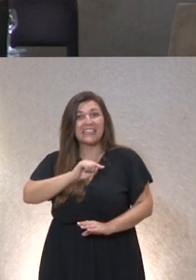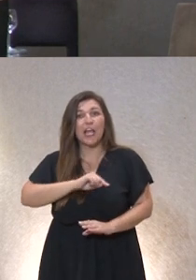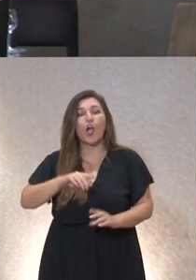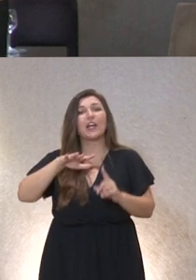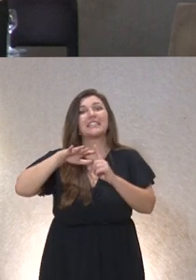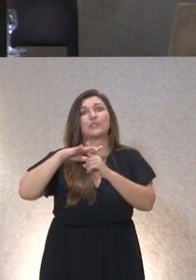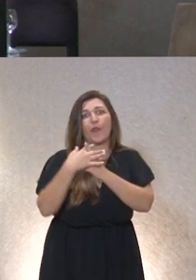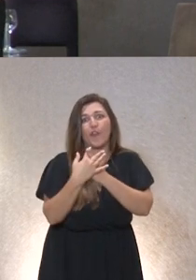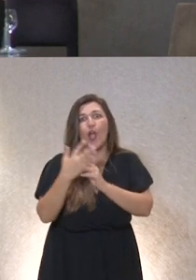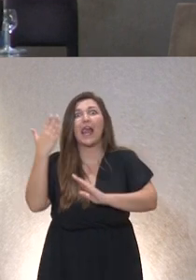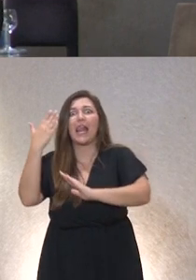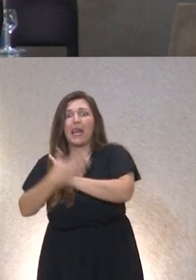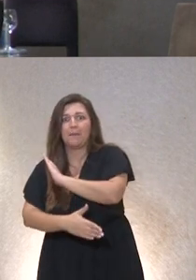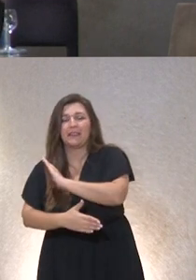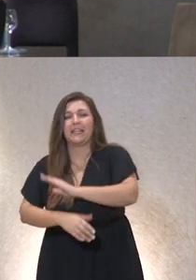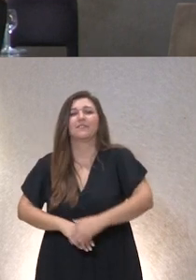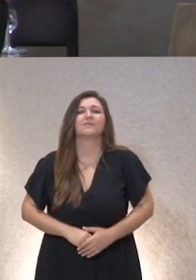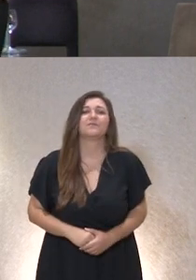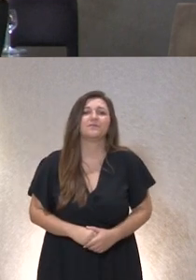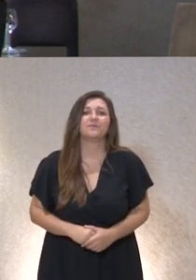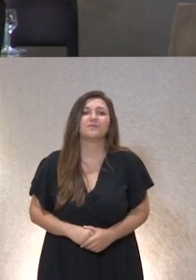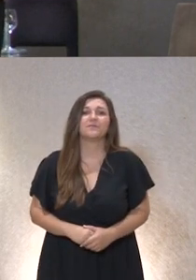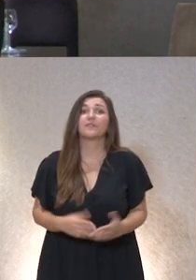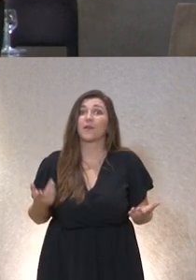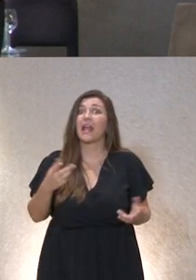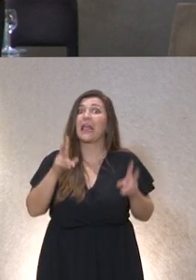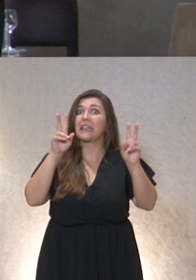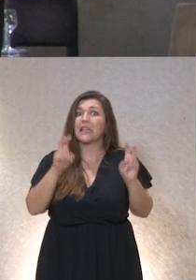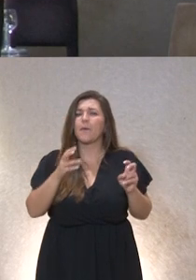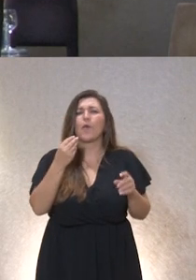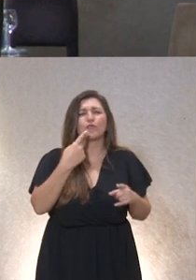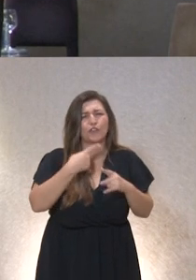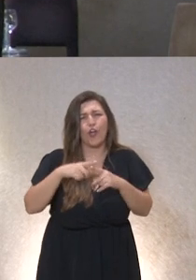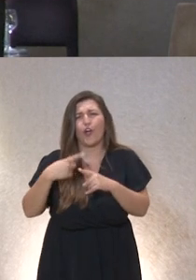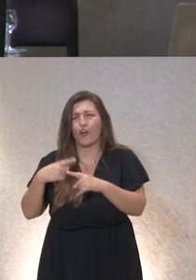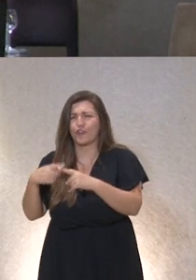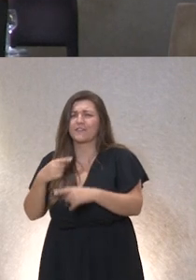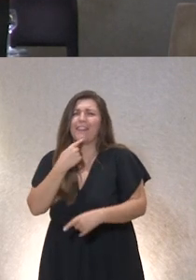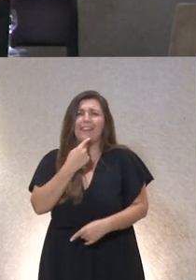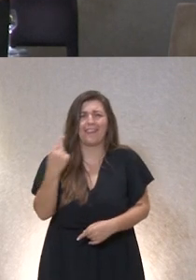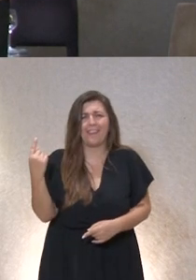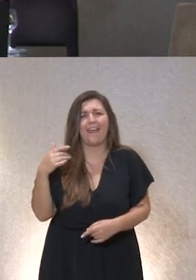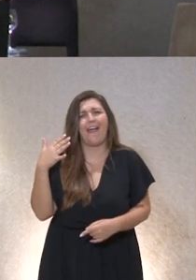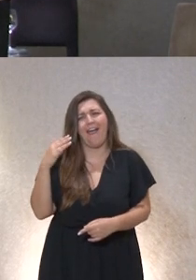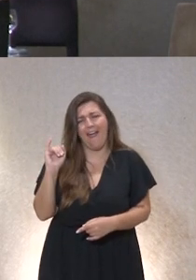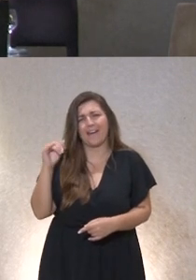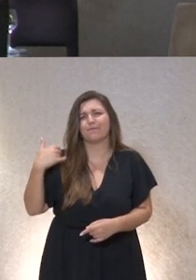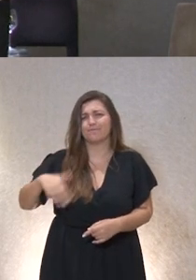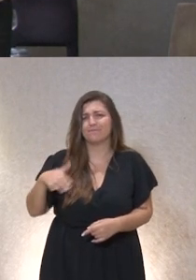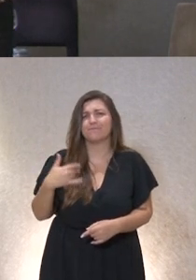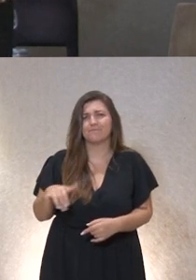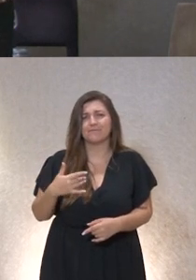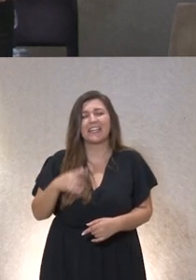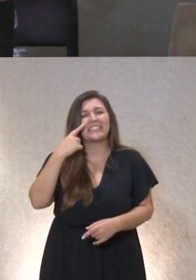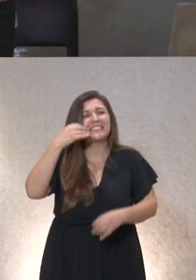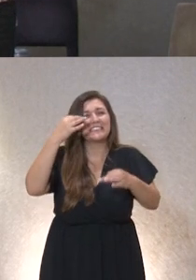situaciones límite pues este es otro tema donde hay muchas cosas que decir seguro que las personas